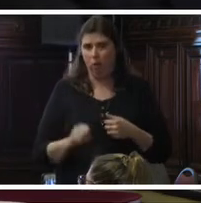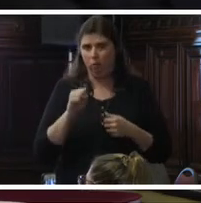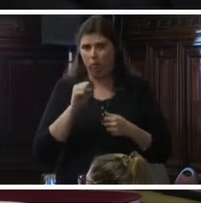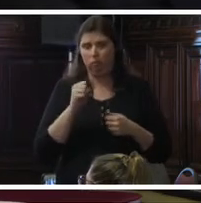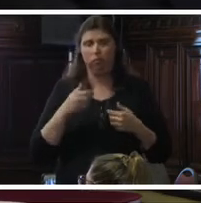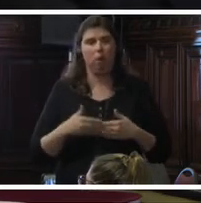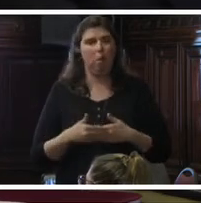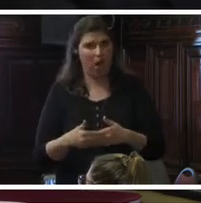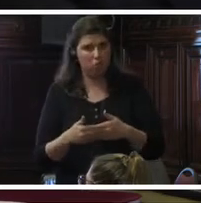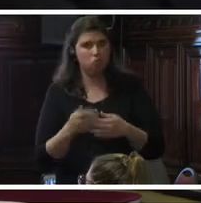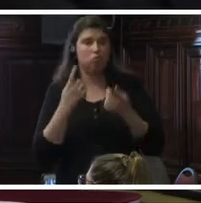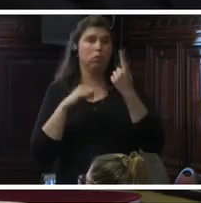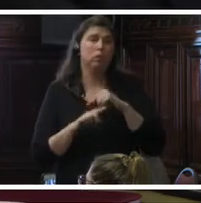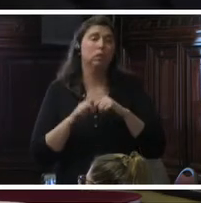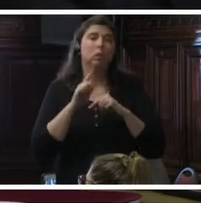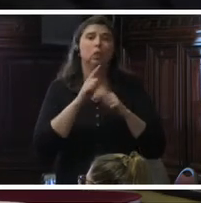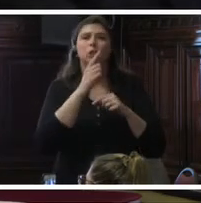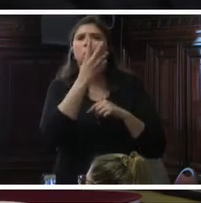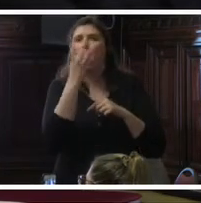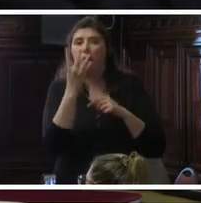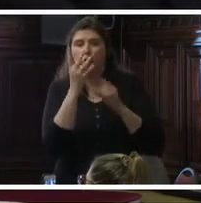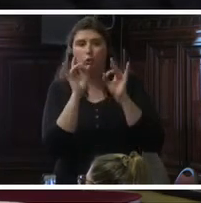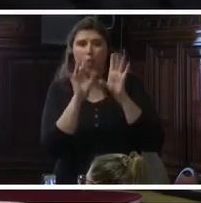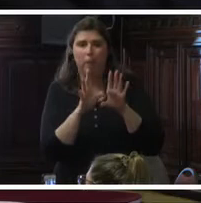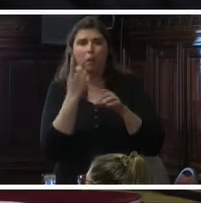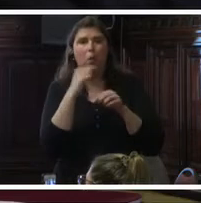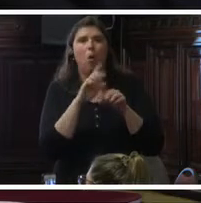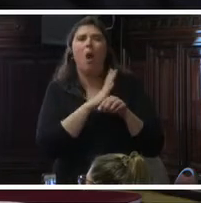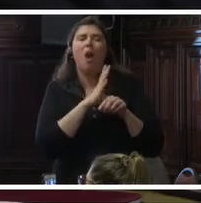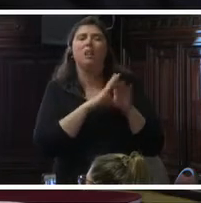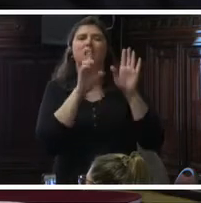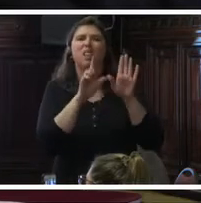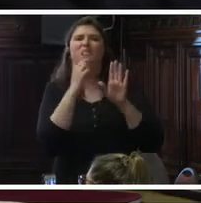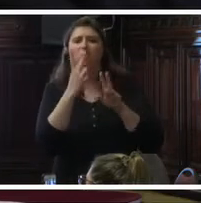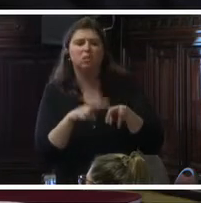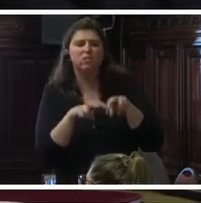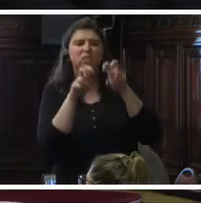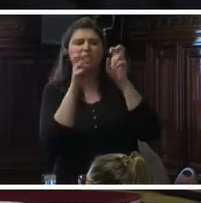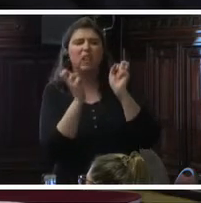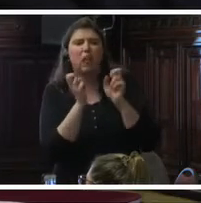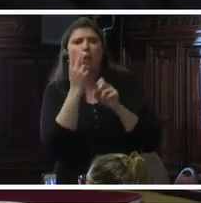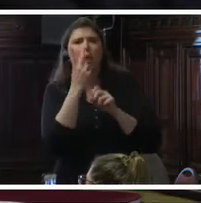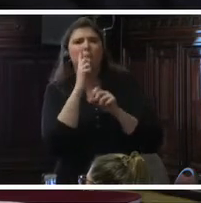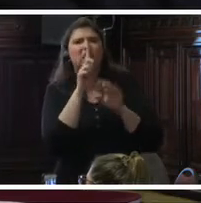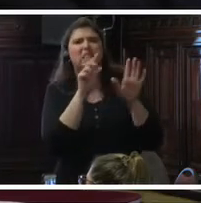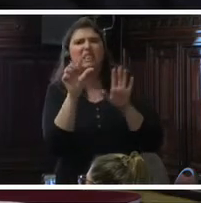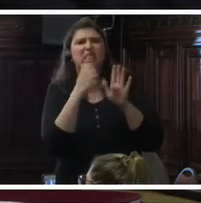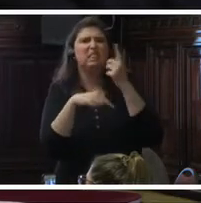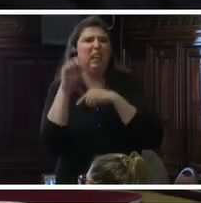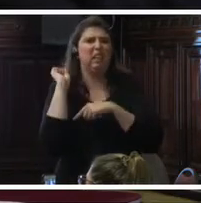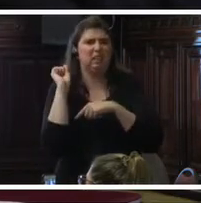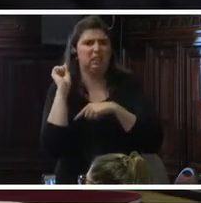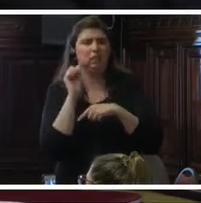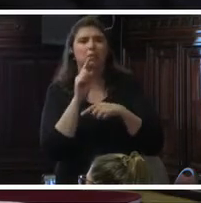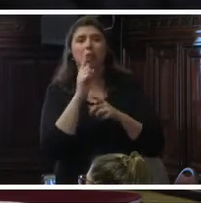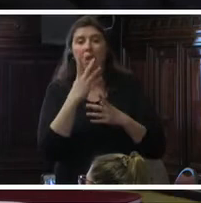congénito. Oficialmente son solo cuatro y hay 72 aún en investigación desde 2016. Prestadores